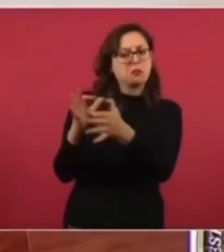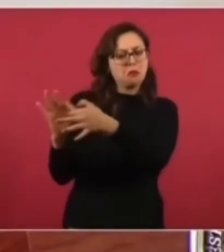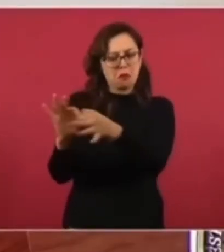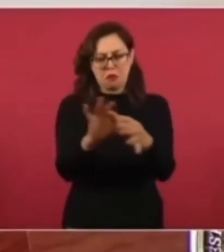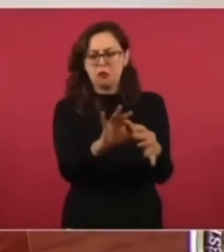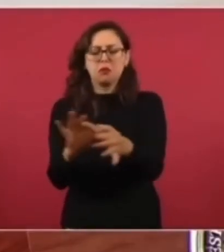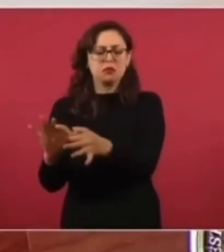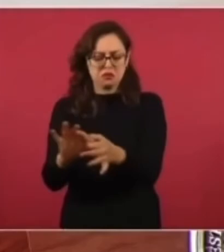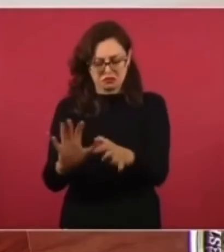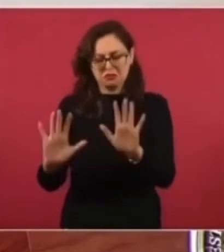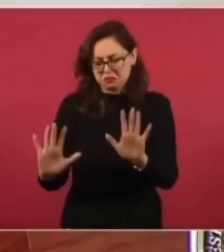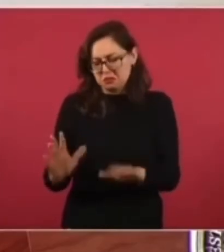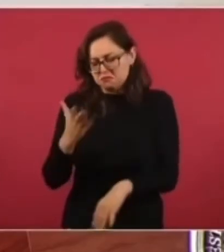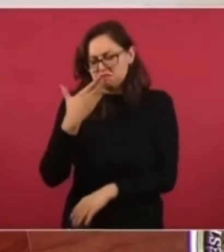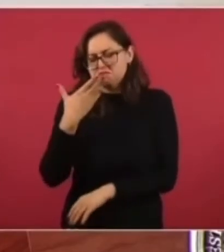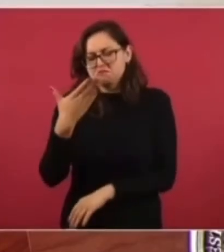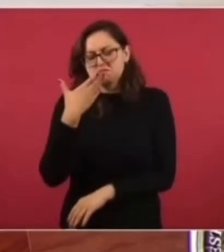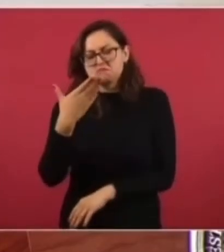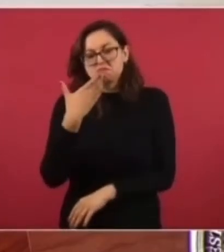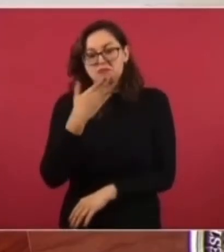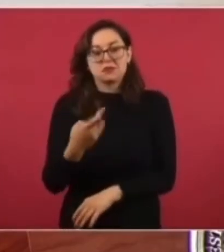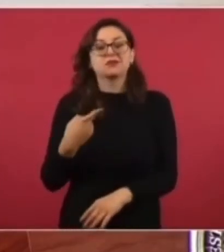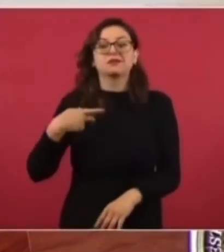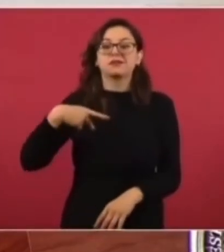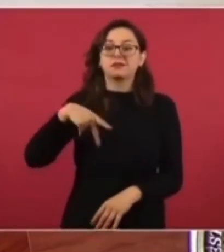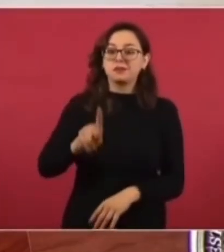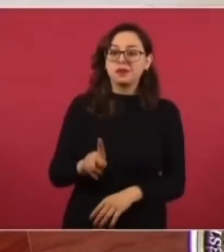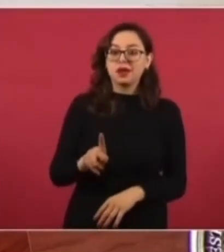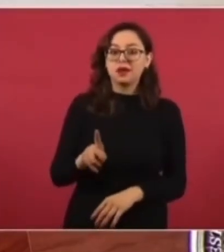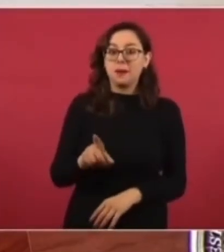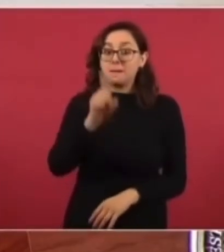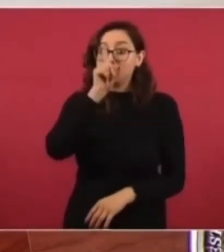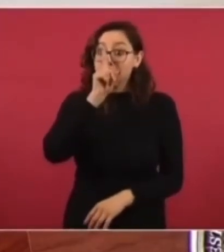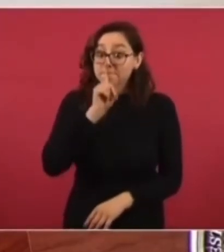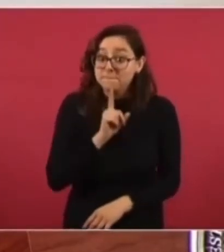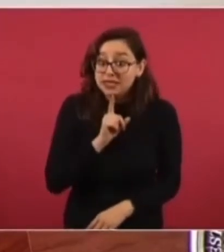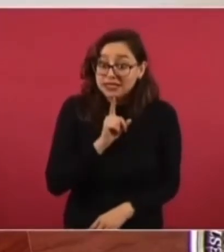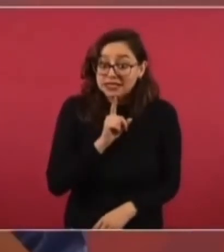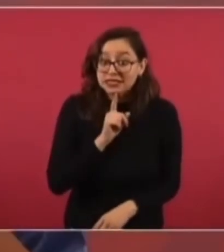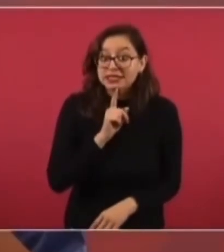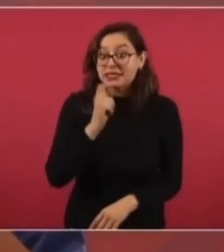y el levantar falsos testimonios.